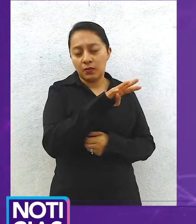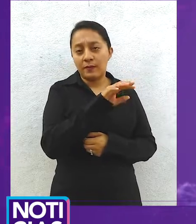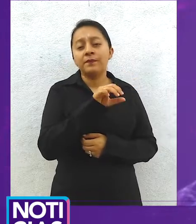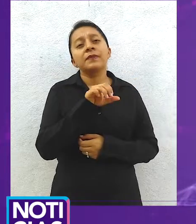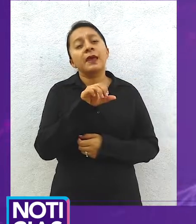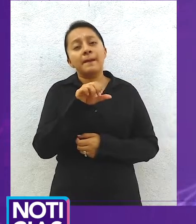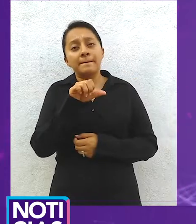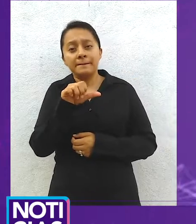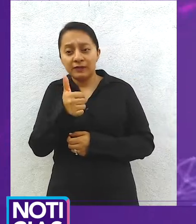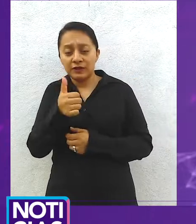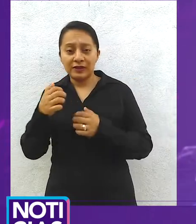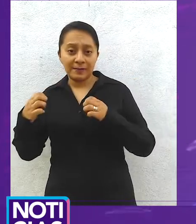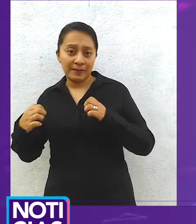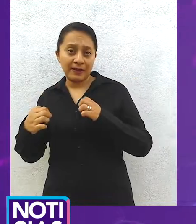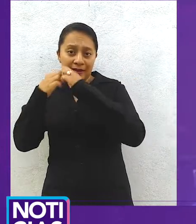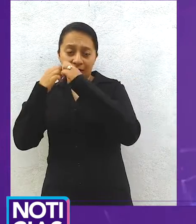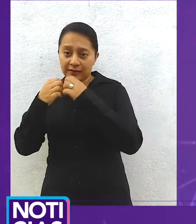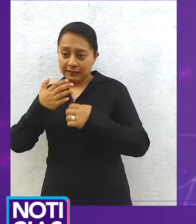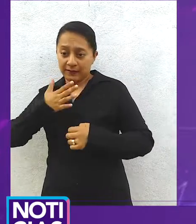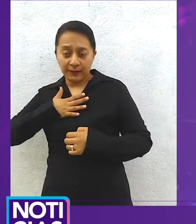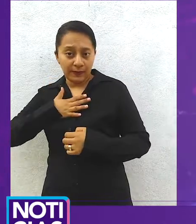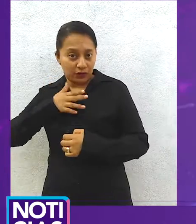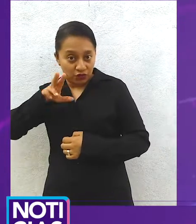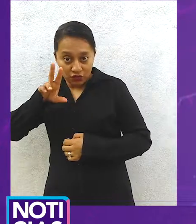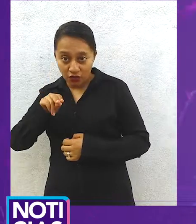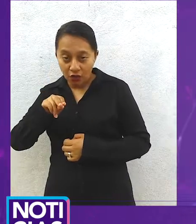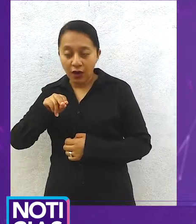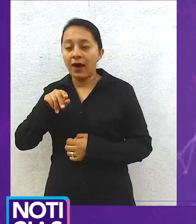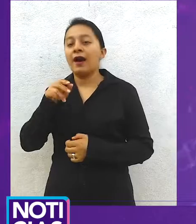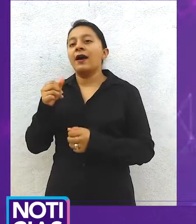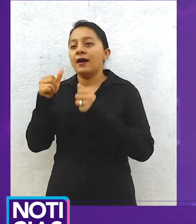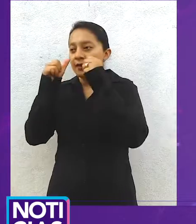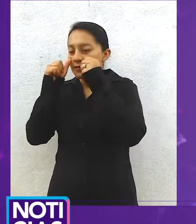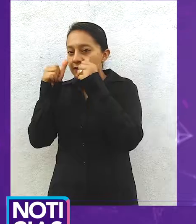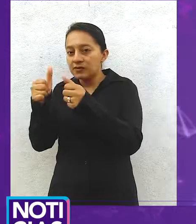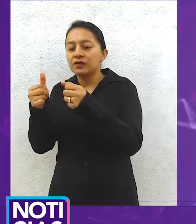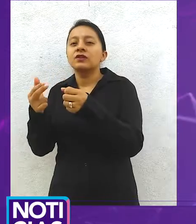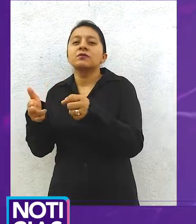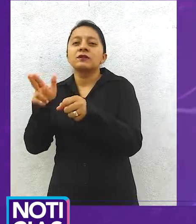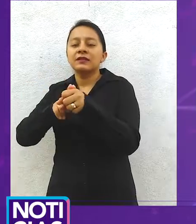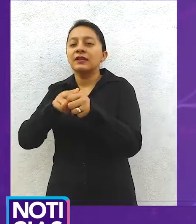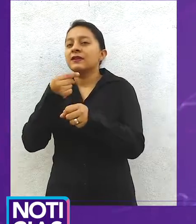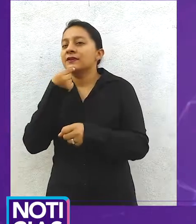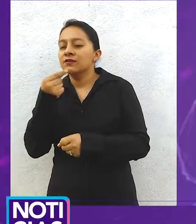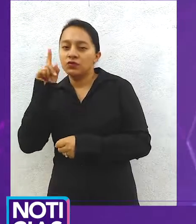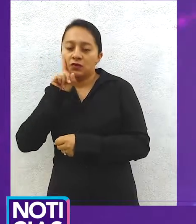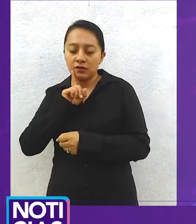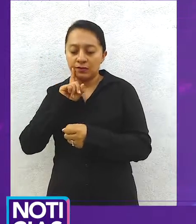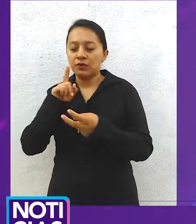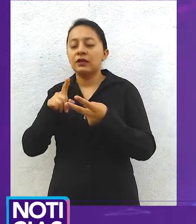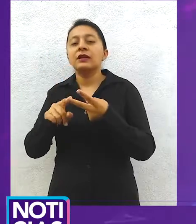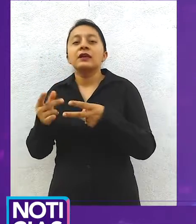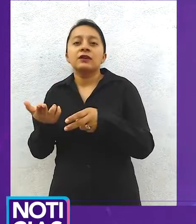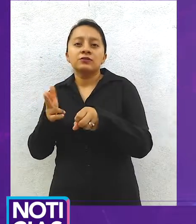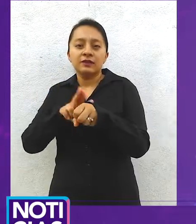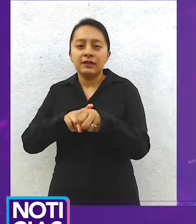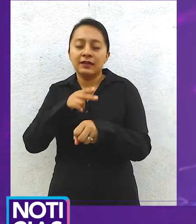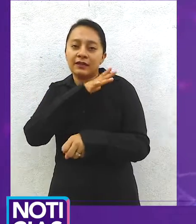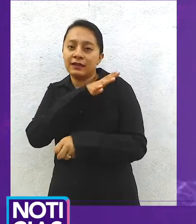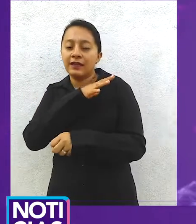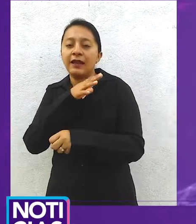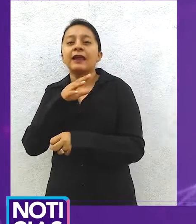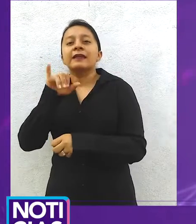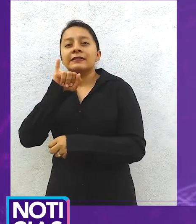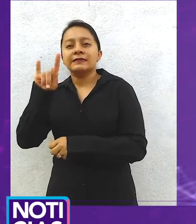Especiales del Niño y la Mujer y en el Hospital General del Issste, lo dio a conocer el Dr. Hugo Daniel Cerrillo Cruz, director del Hospital General,